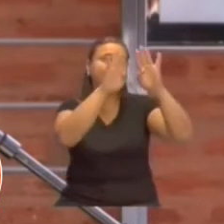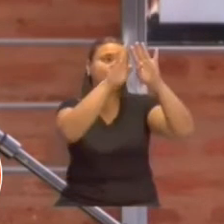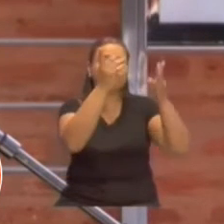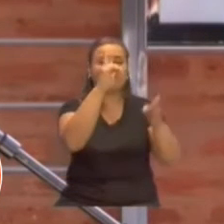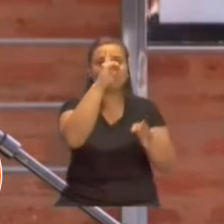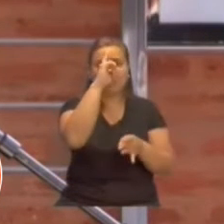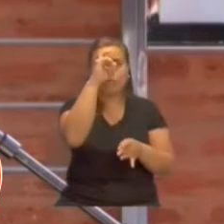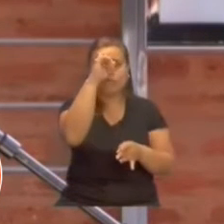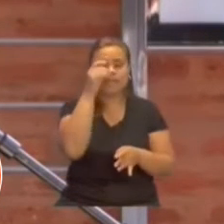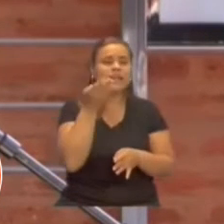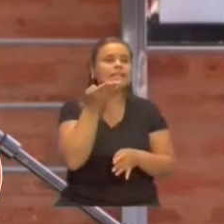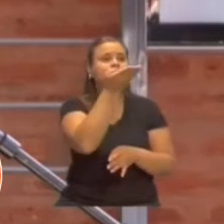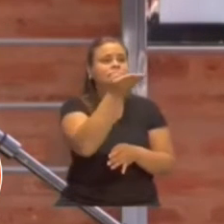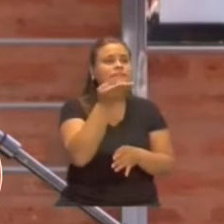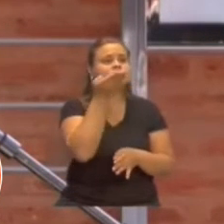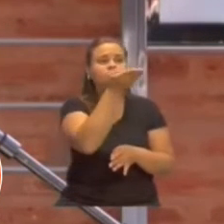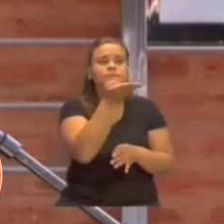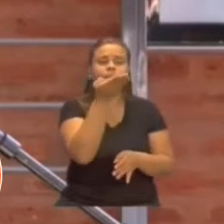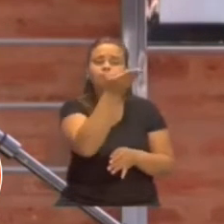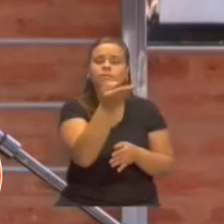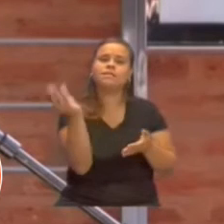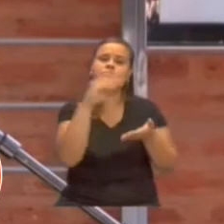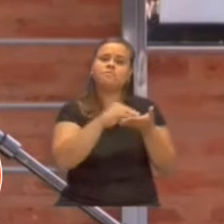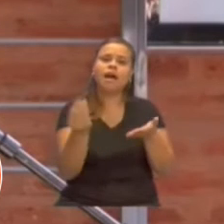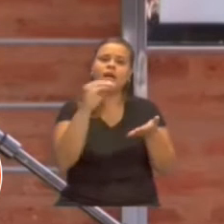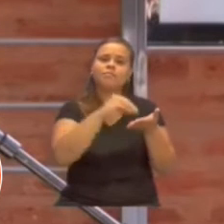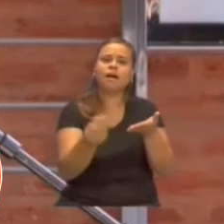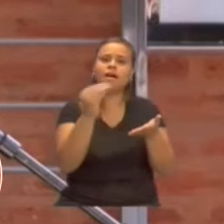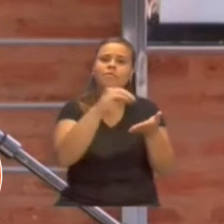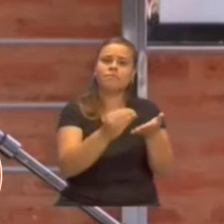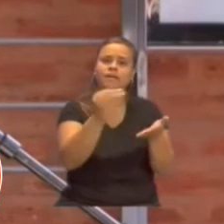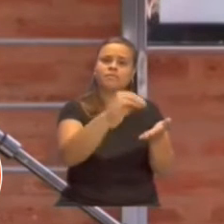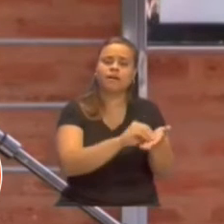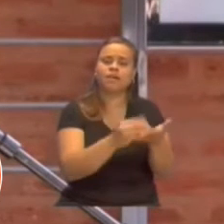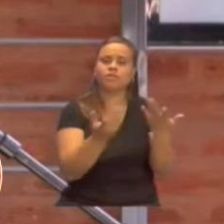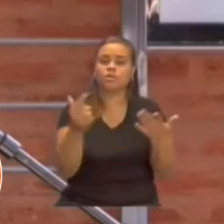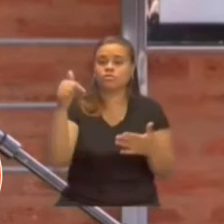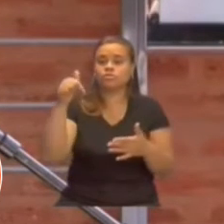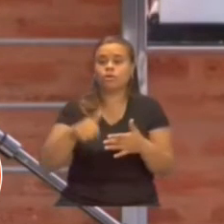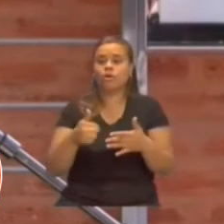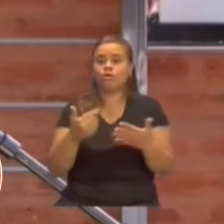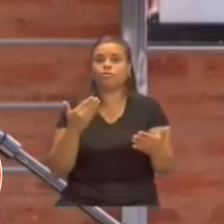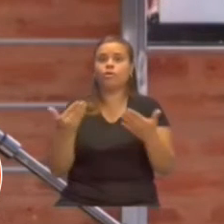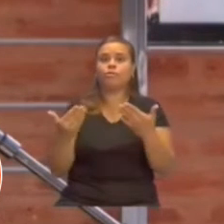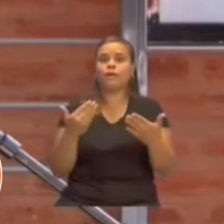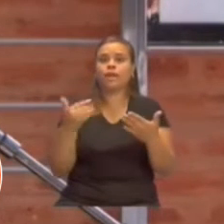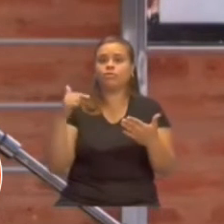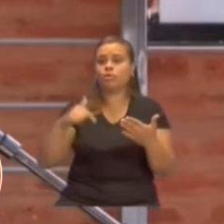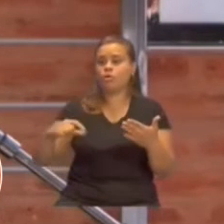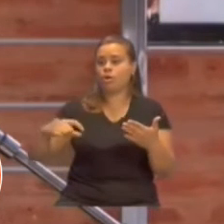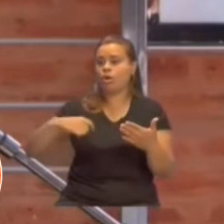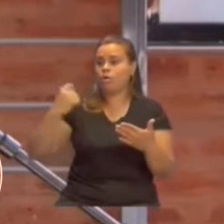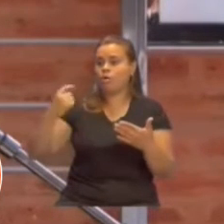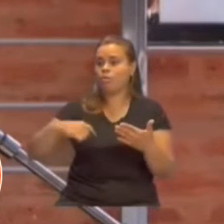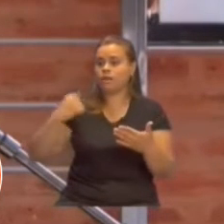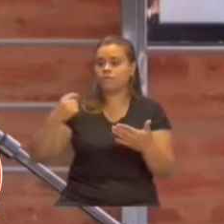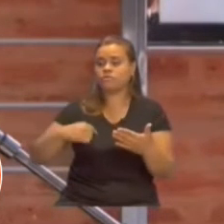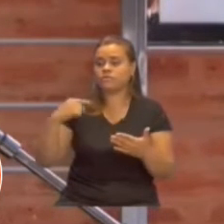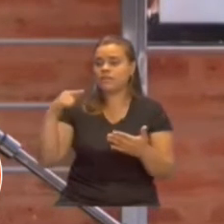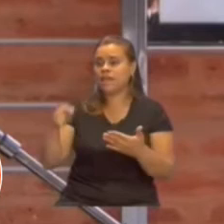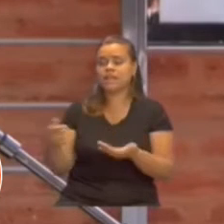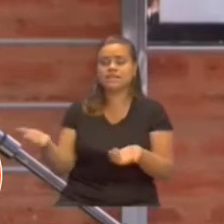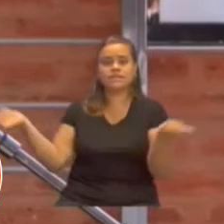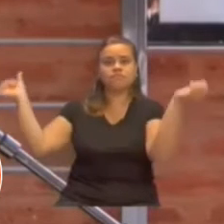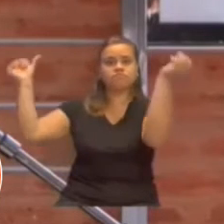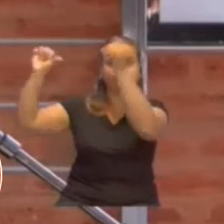sistema público, pero a su vez hay una cuestión concreta. A este ritmo van a quebrar todas las obras sociales, van a quebrar todos los